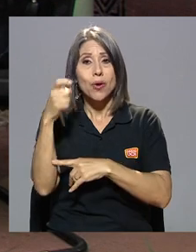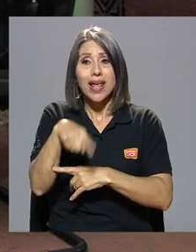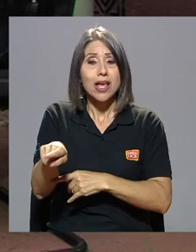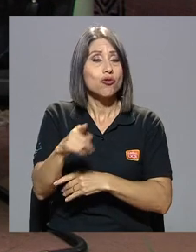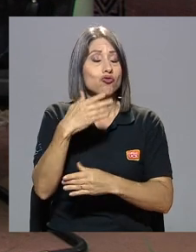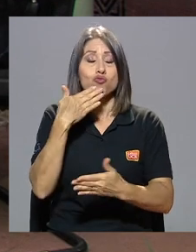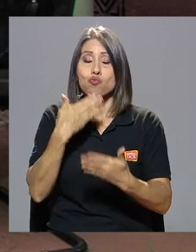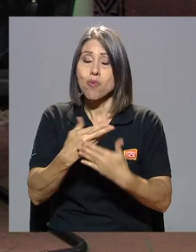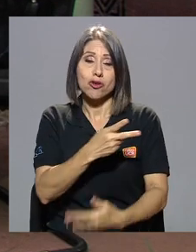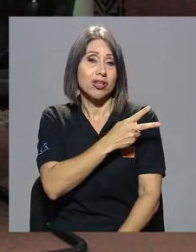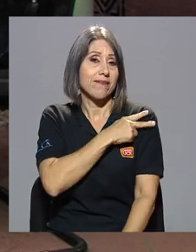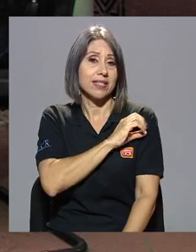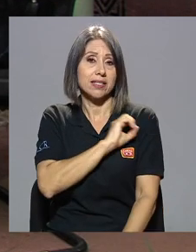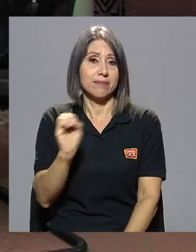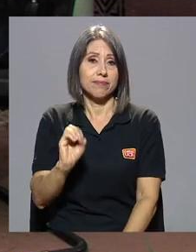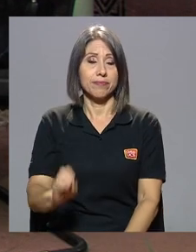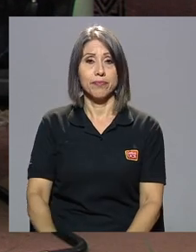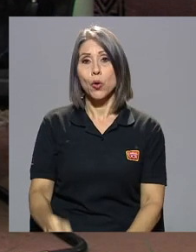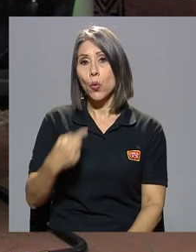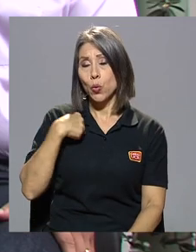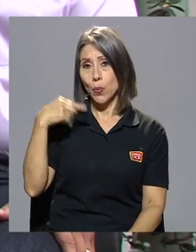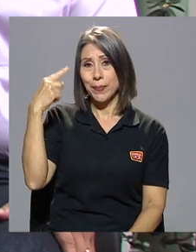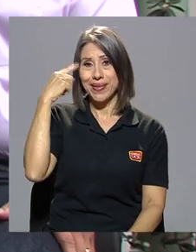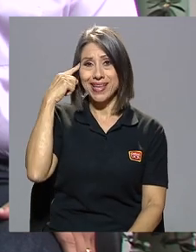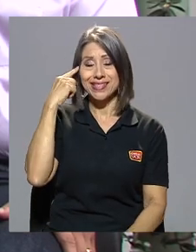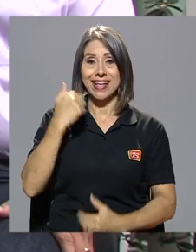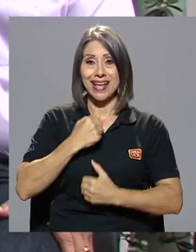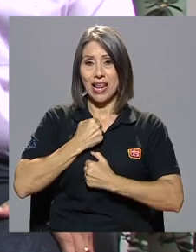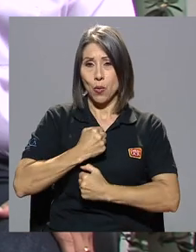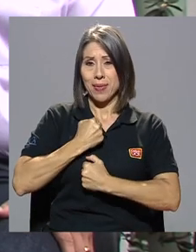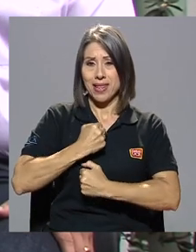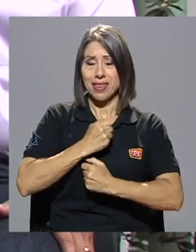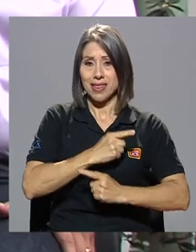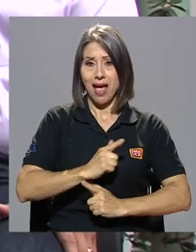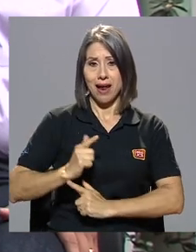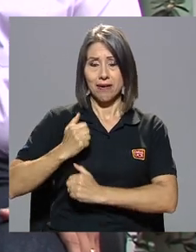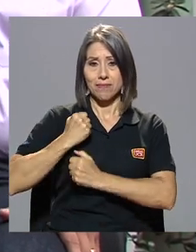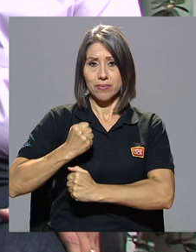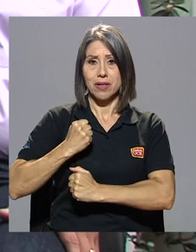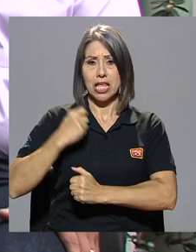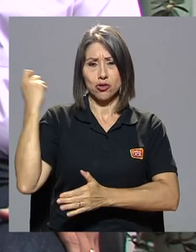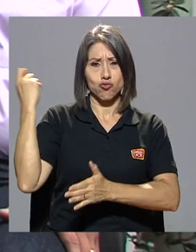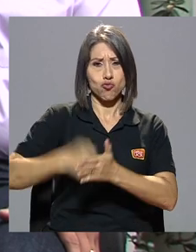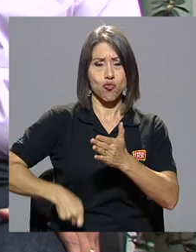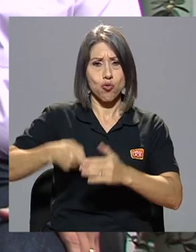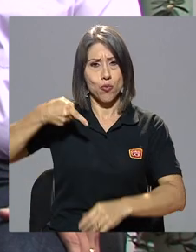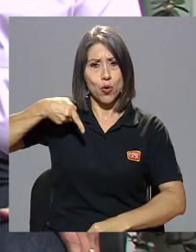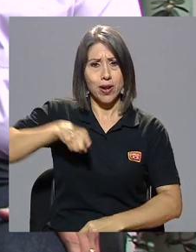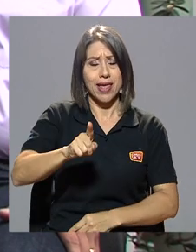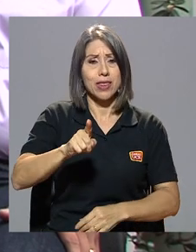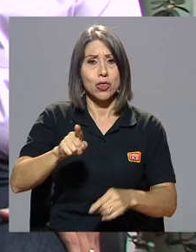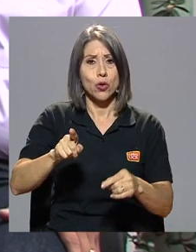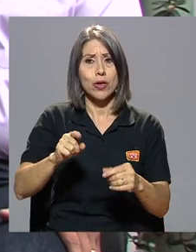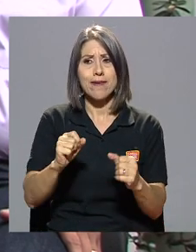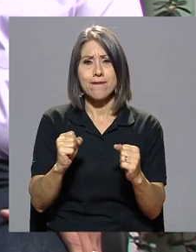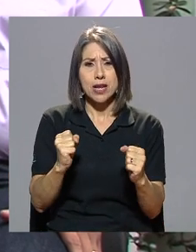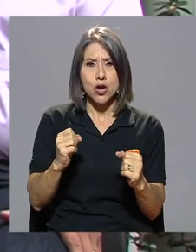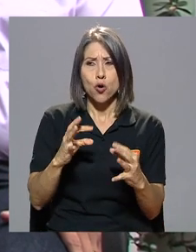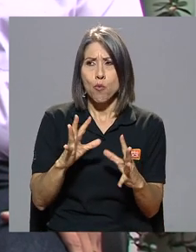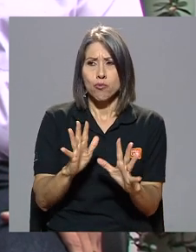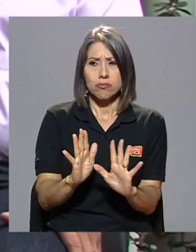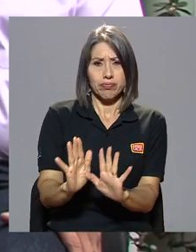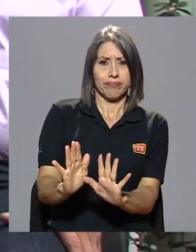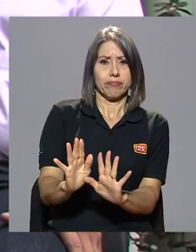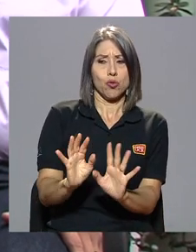precisamente por no tener buenos jefes uno piensa que lo militar es extremadamente rudo violento y también